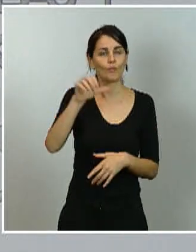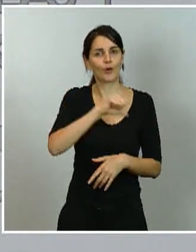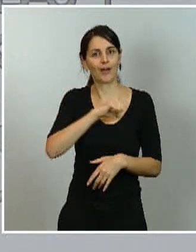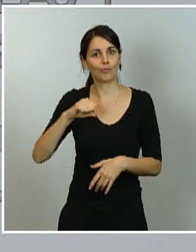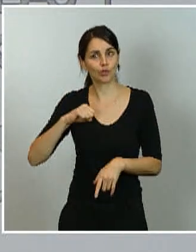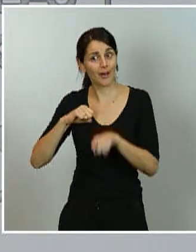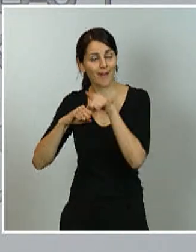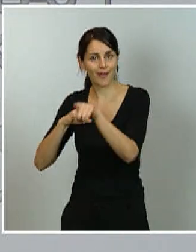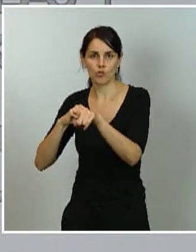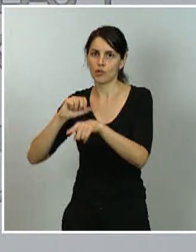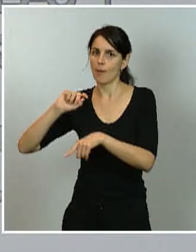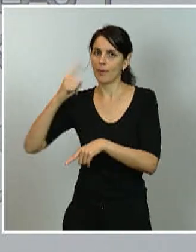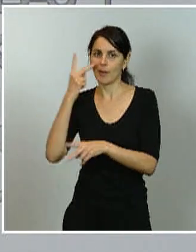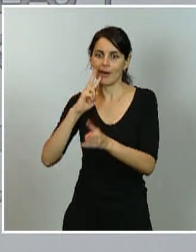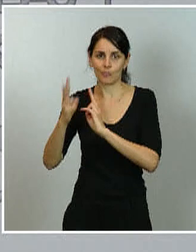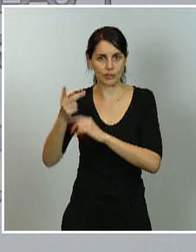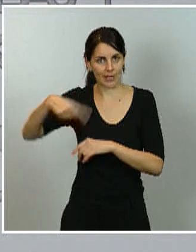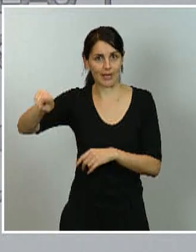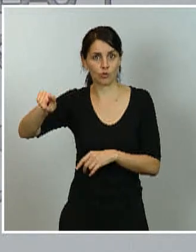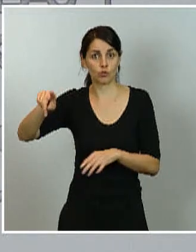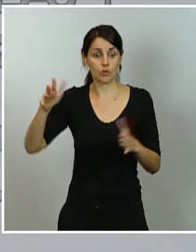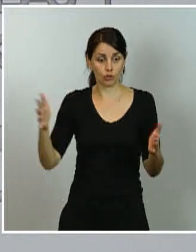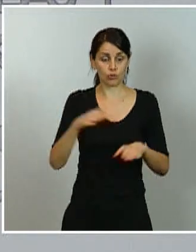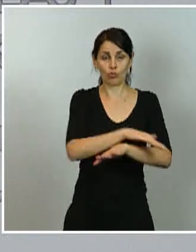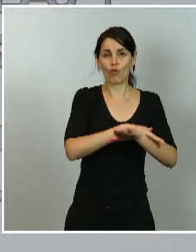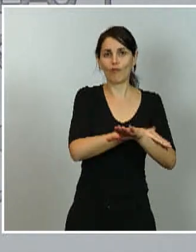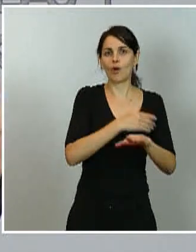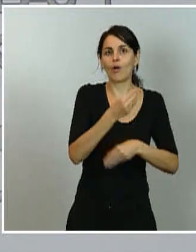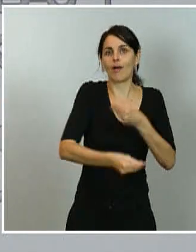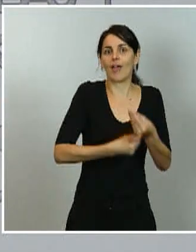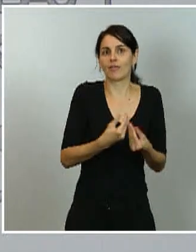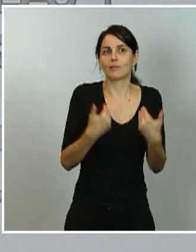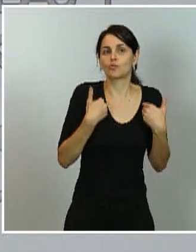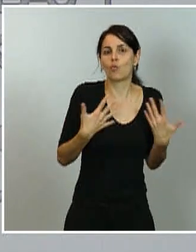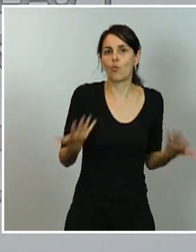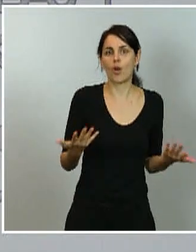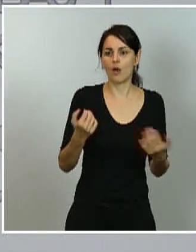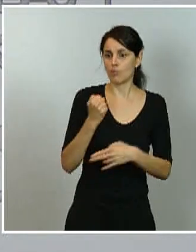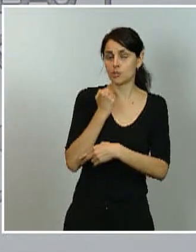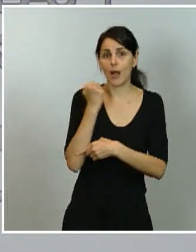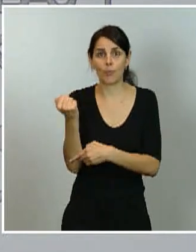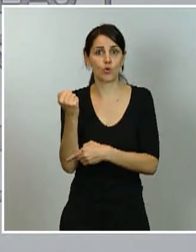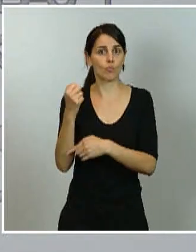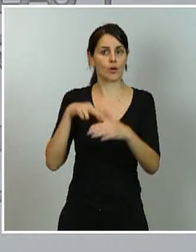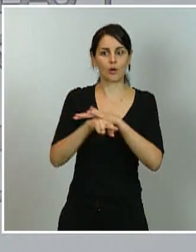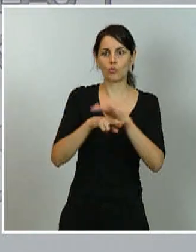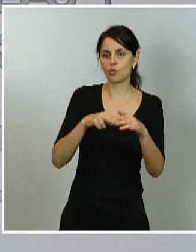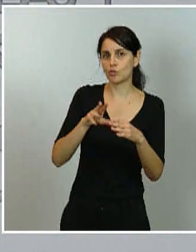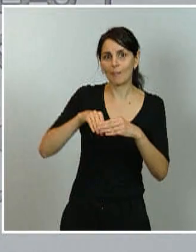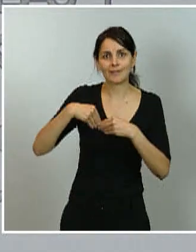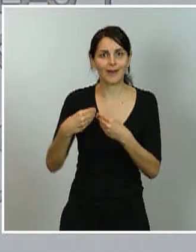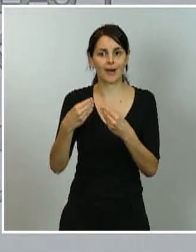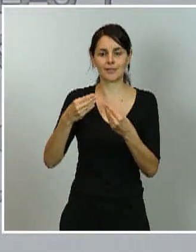el gobierno lo que le corresponde es lo que está haciendo, que es coordinar, ayudar, apoyar con medios materiales, con medios económicos, con medios tecnológicos, con medios legales